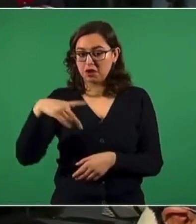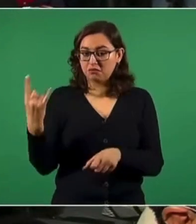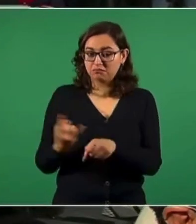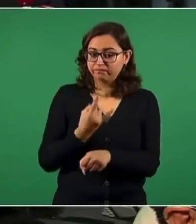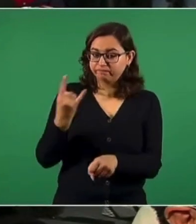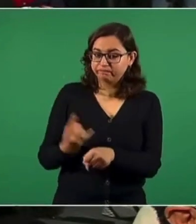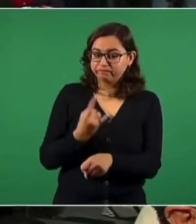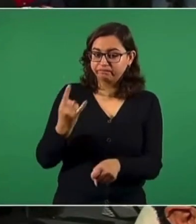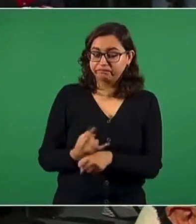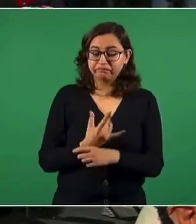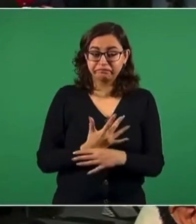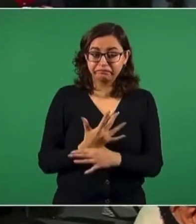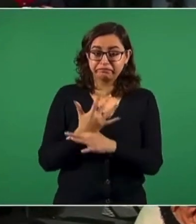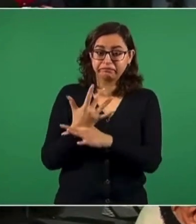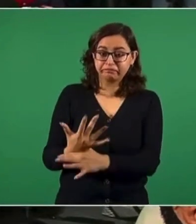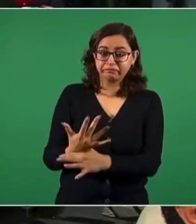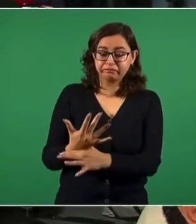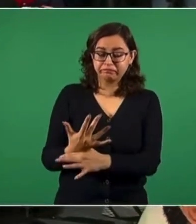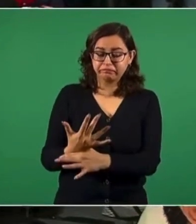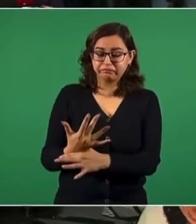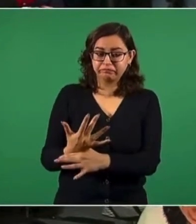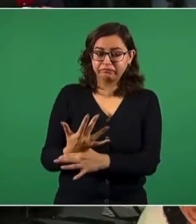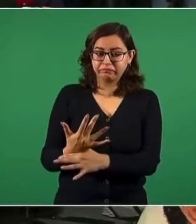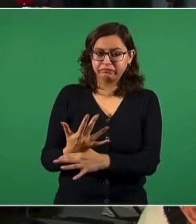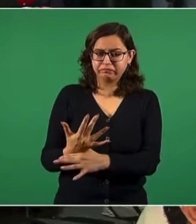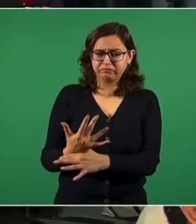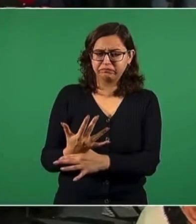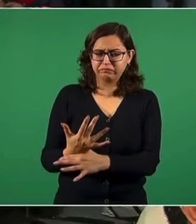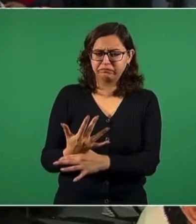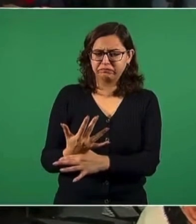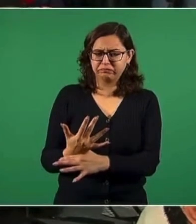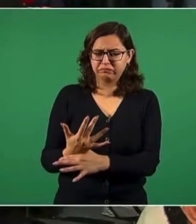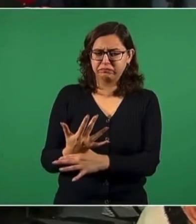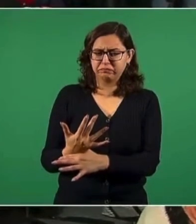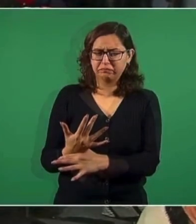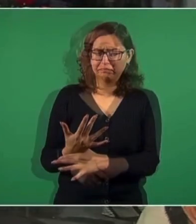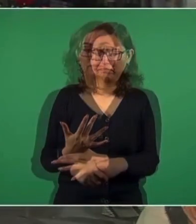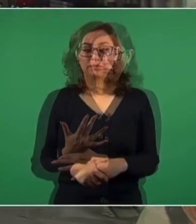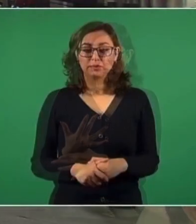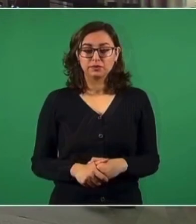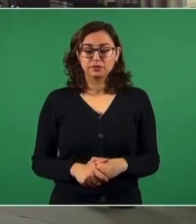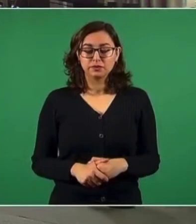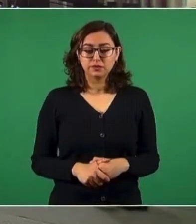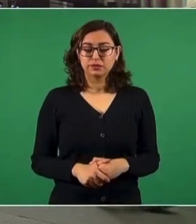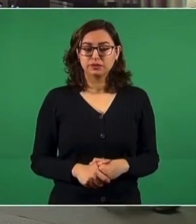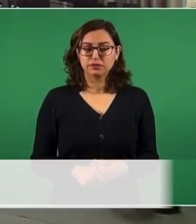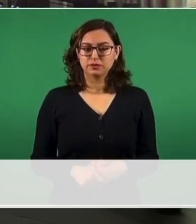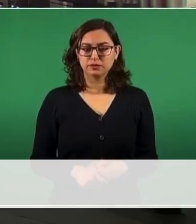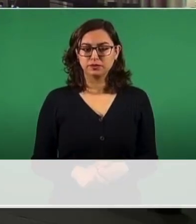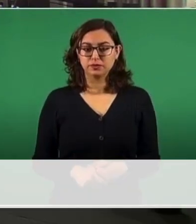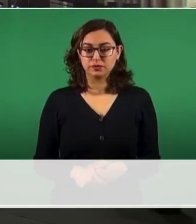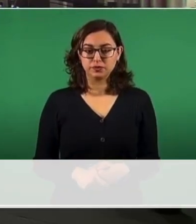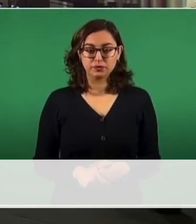ya que se han reformado, sobre todo en la parte energética. Se van